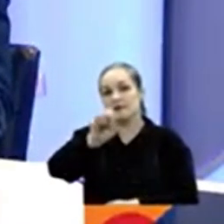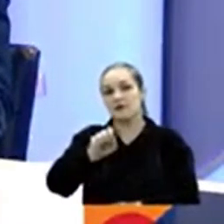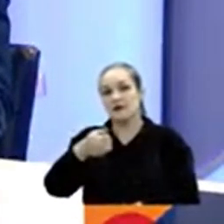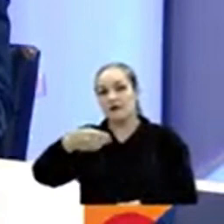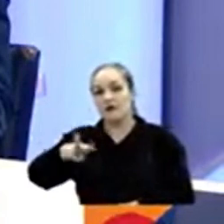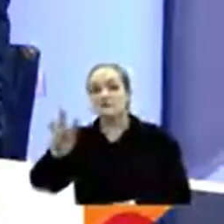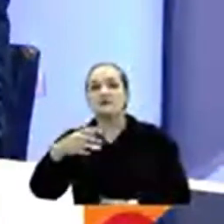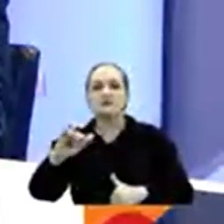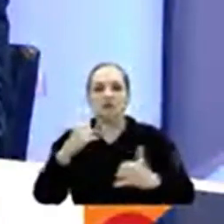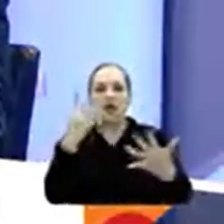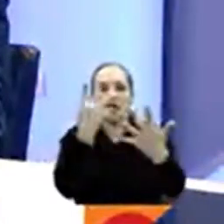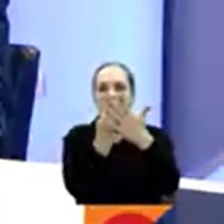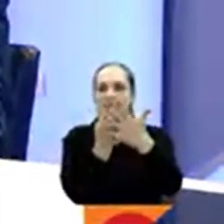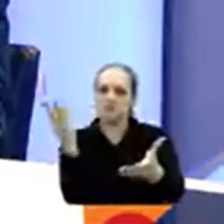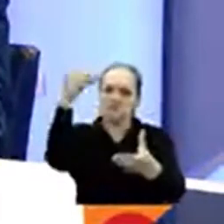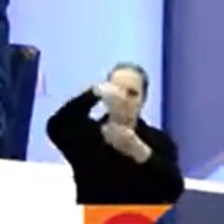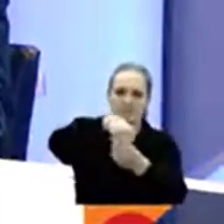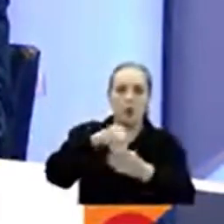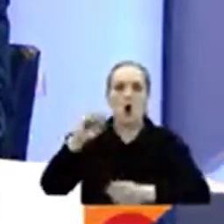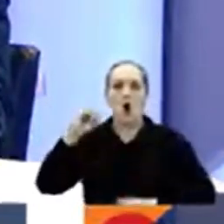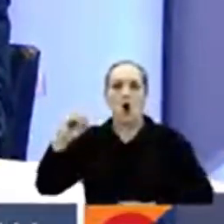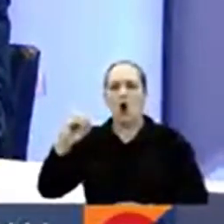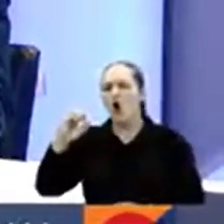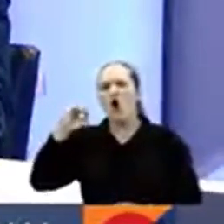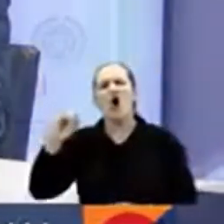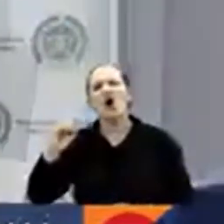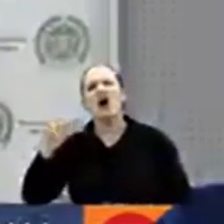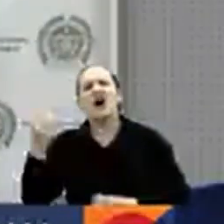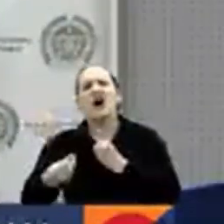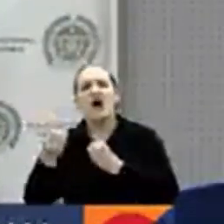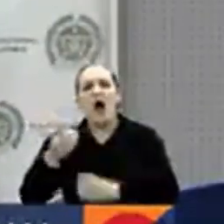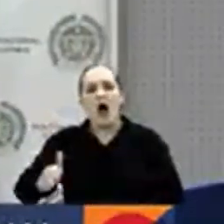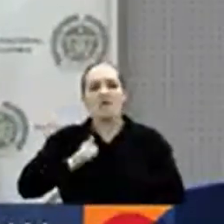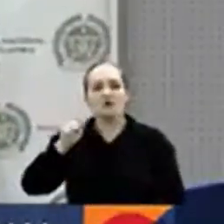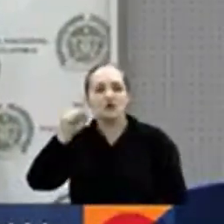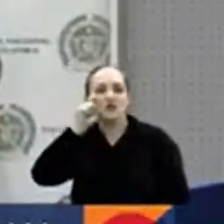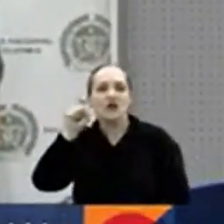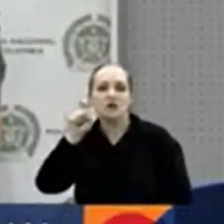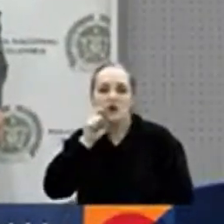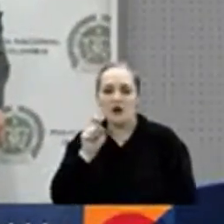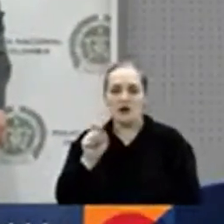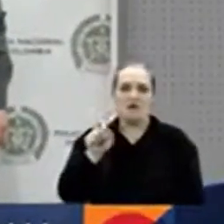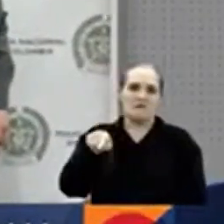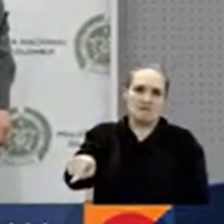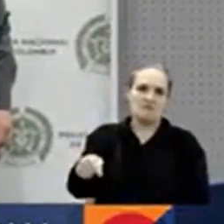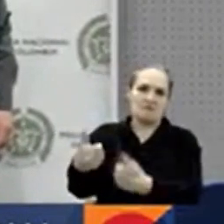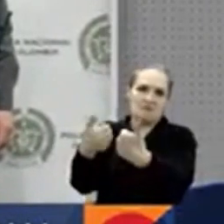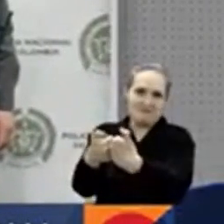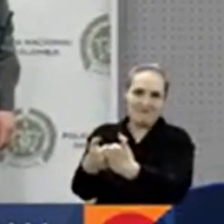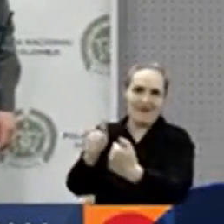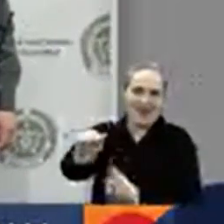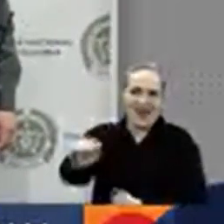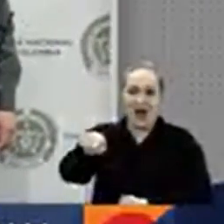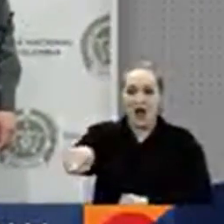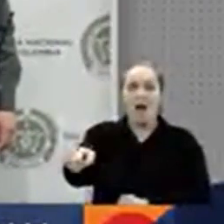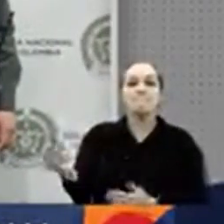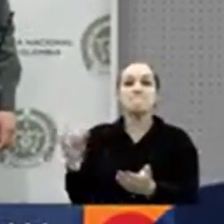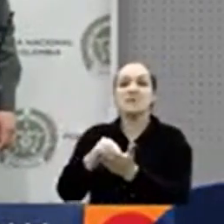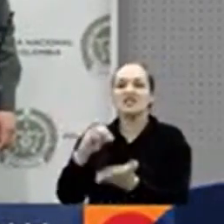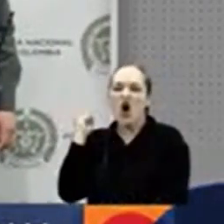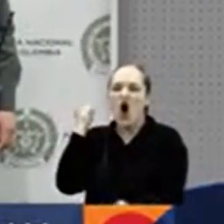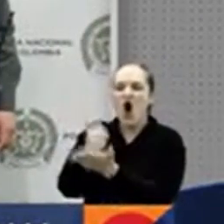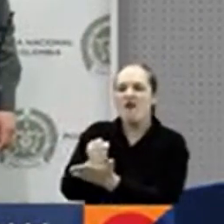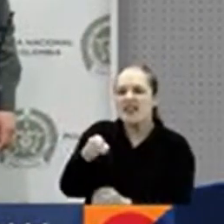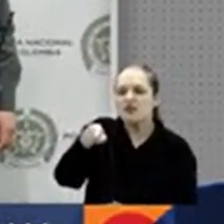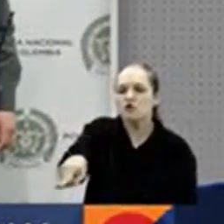fue enviado un hombre señalado de abusar sexualmente de su pareja y obligarla a tatuarse su nombre. Según las investigaciones, habría intentado asfixiar